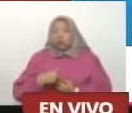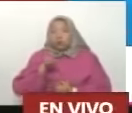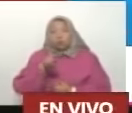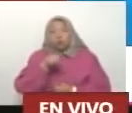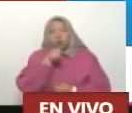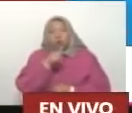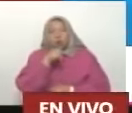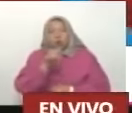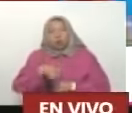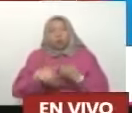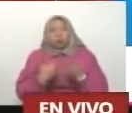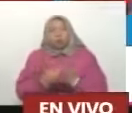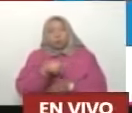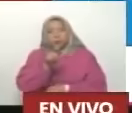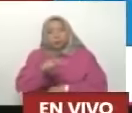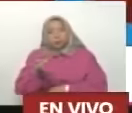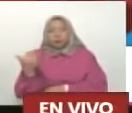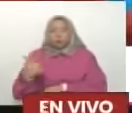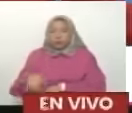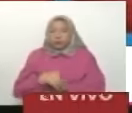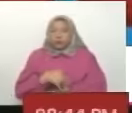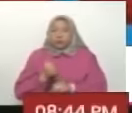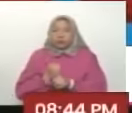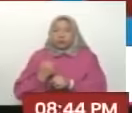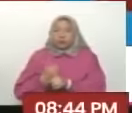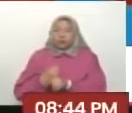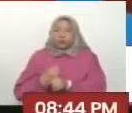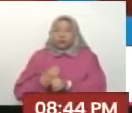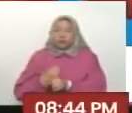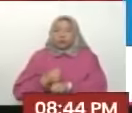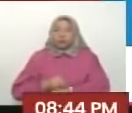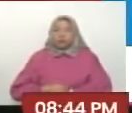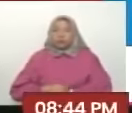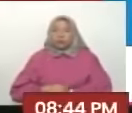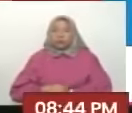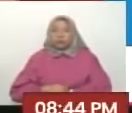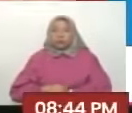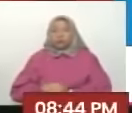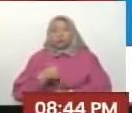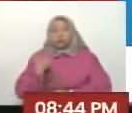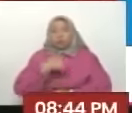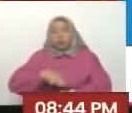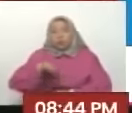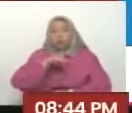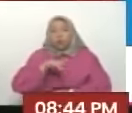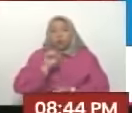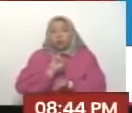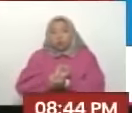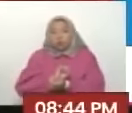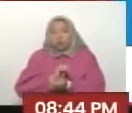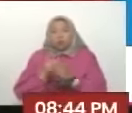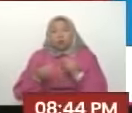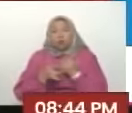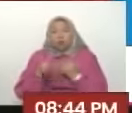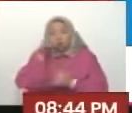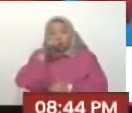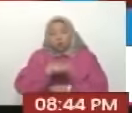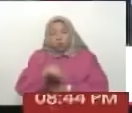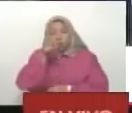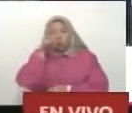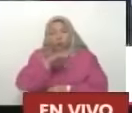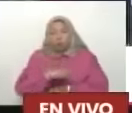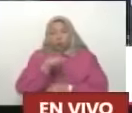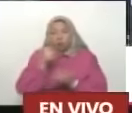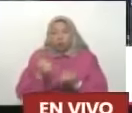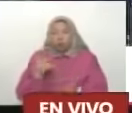personal en la calle, no deberíamos tener, no, al contrario, ese debería ser el espacio tomado directamente por las organizaciones populares.